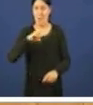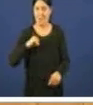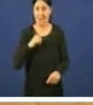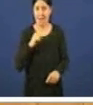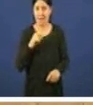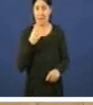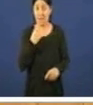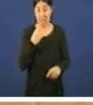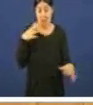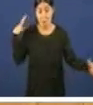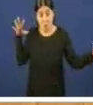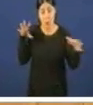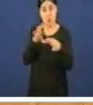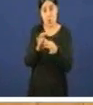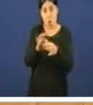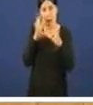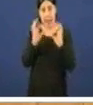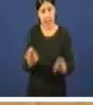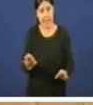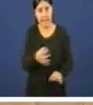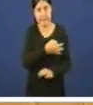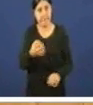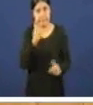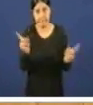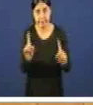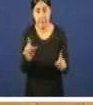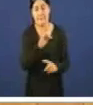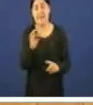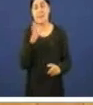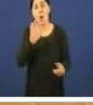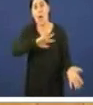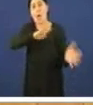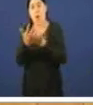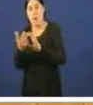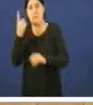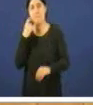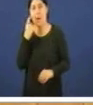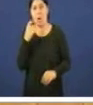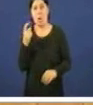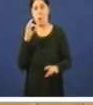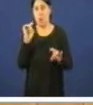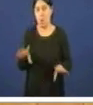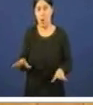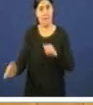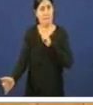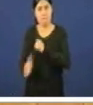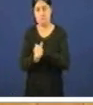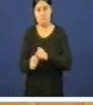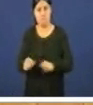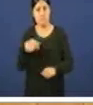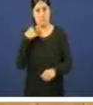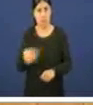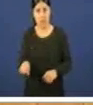unha fusión que non estaba asegurada e agora unha bancarización que é unha auténtica fraude a este país